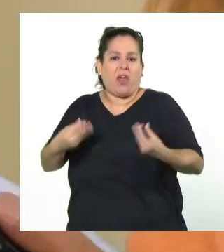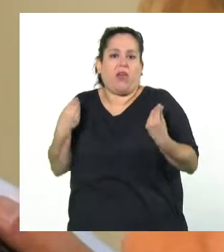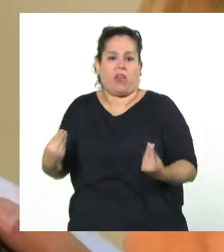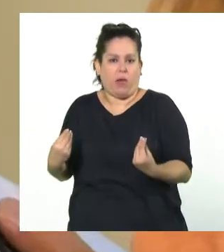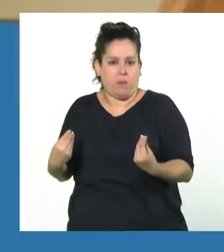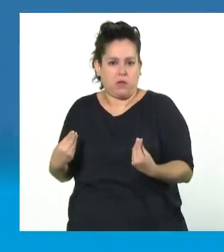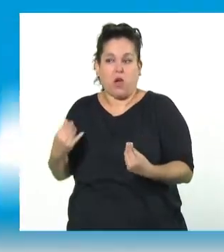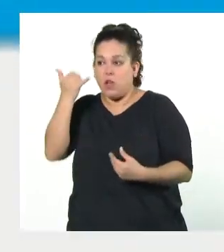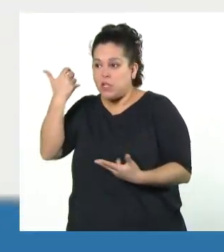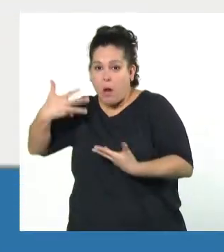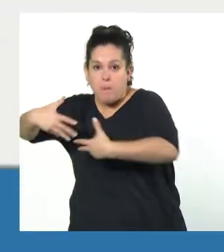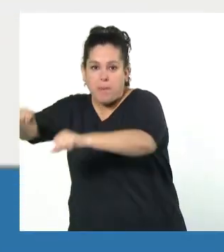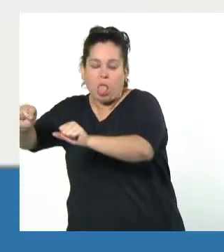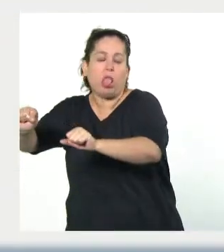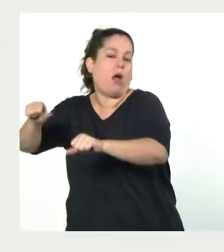y que se haga justicia.